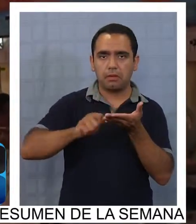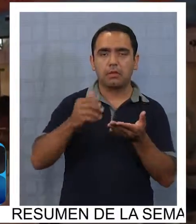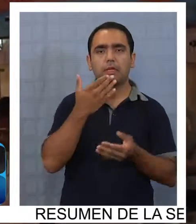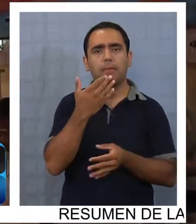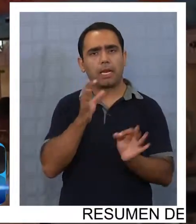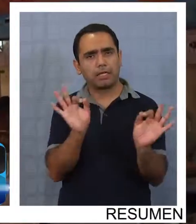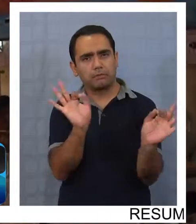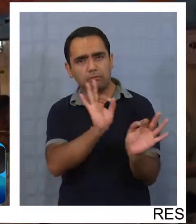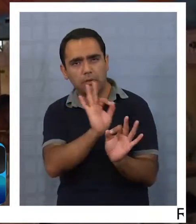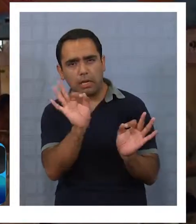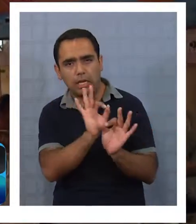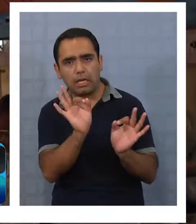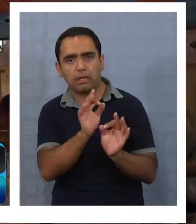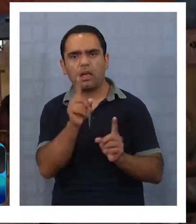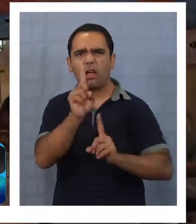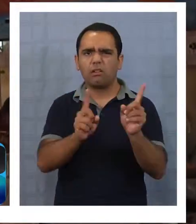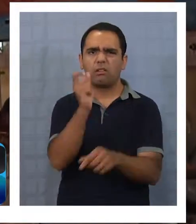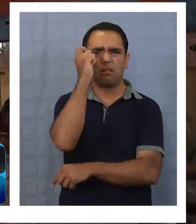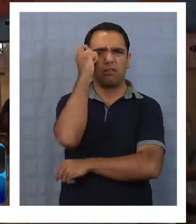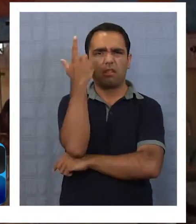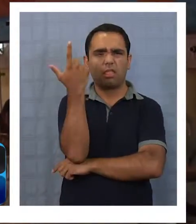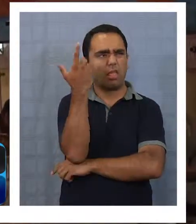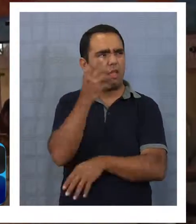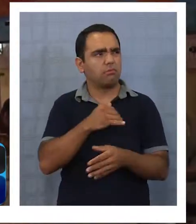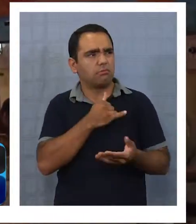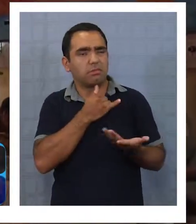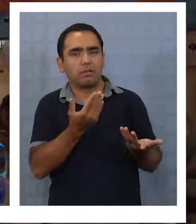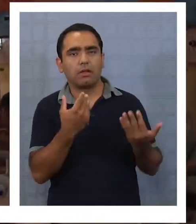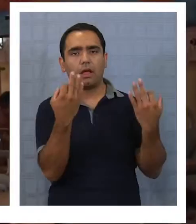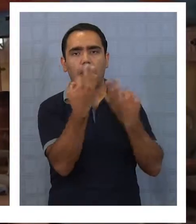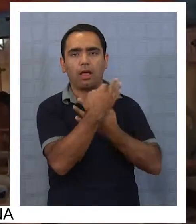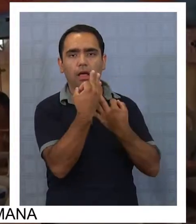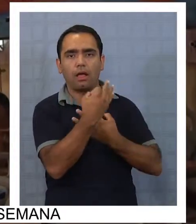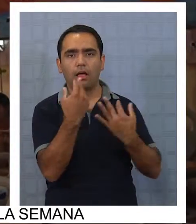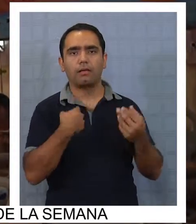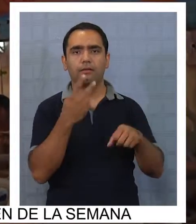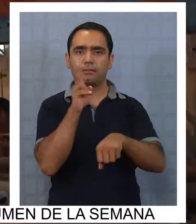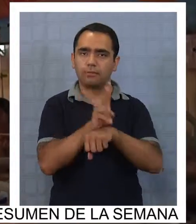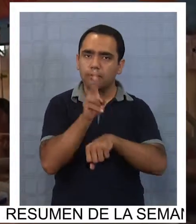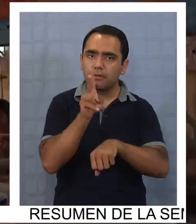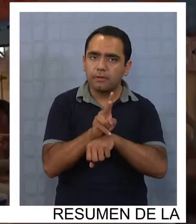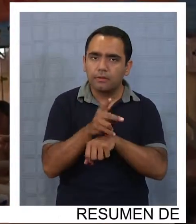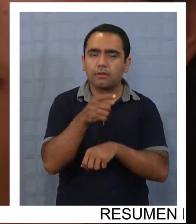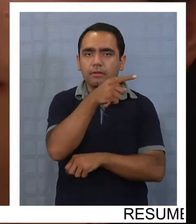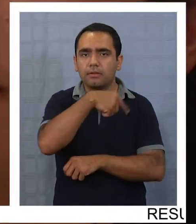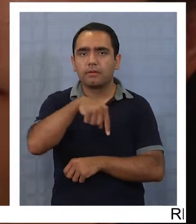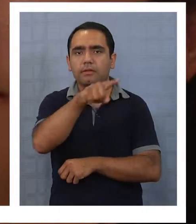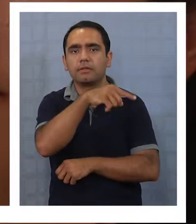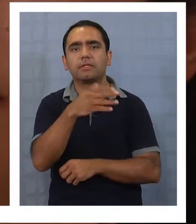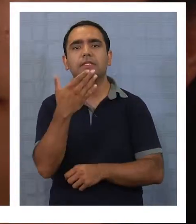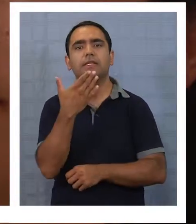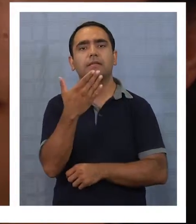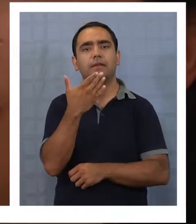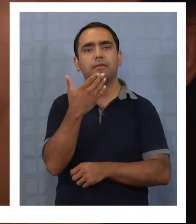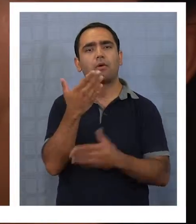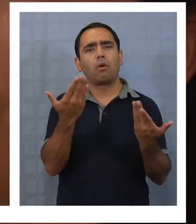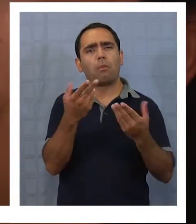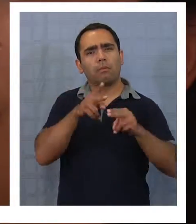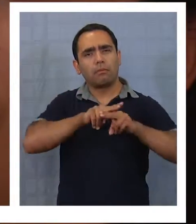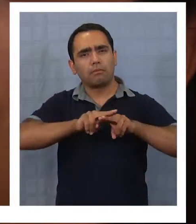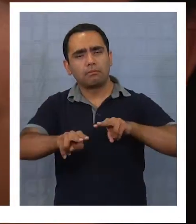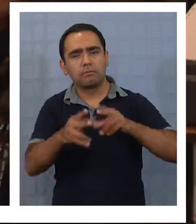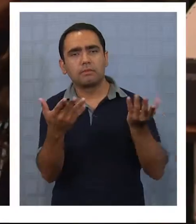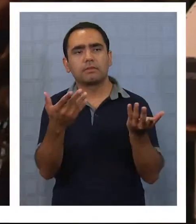le explican parte que mi hijo no entiende, está la tía ahí apoyándolo, explicándole cómo tiene que hacerlo.